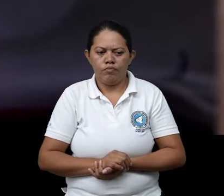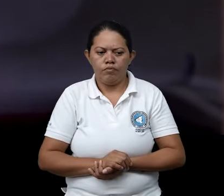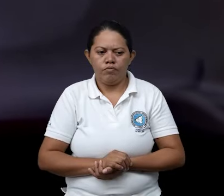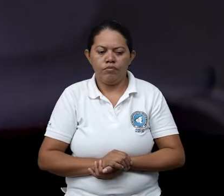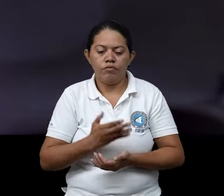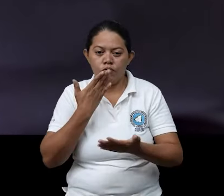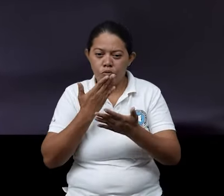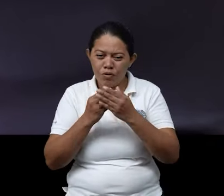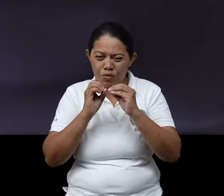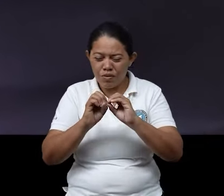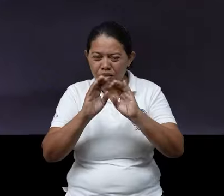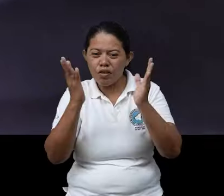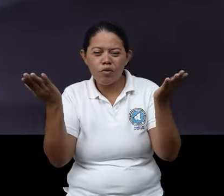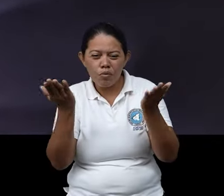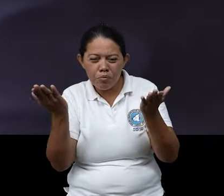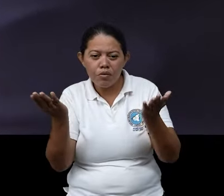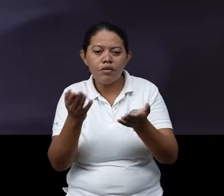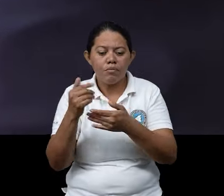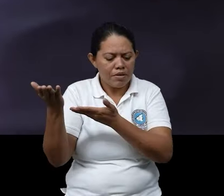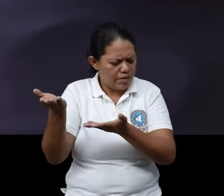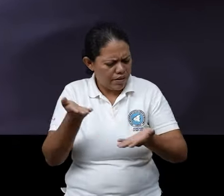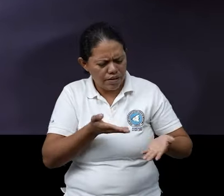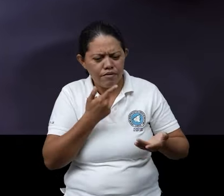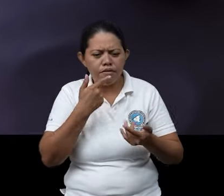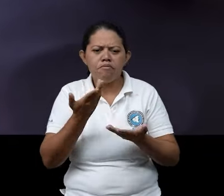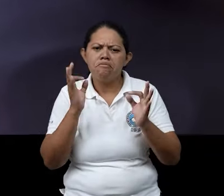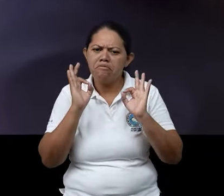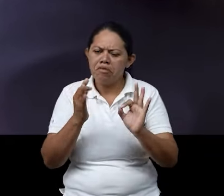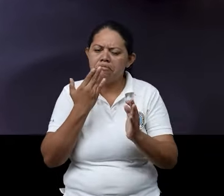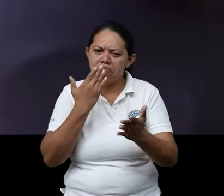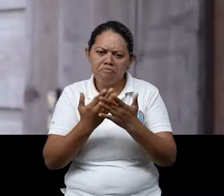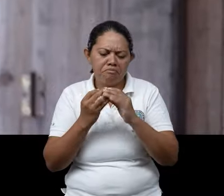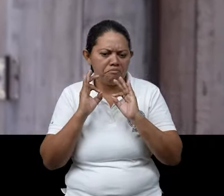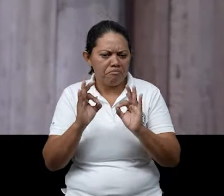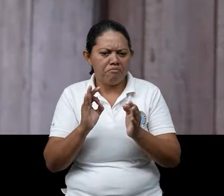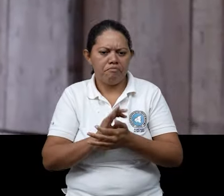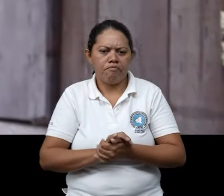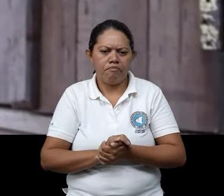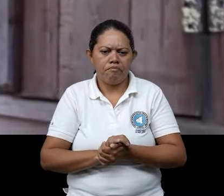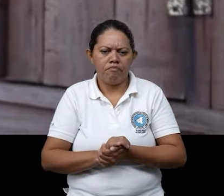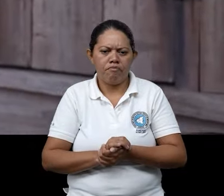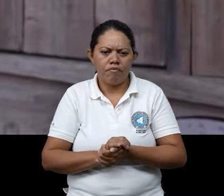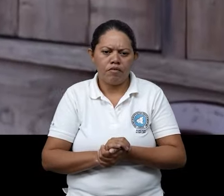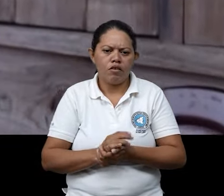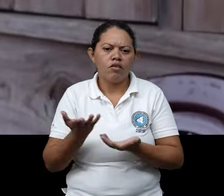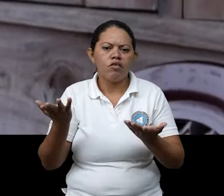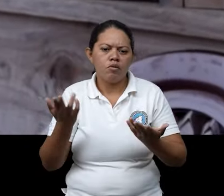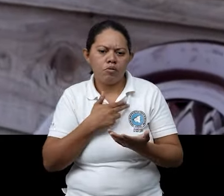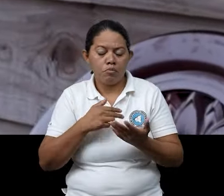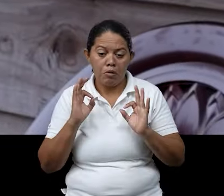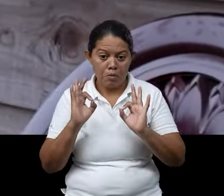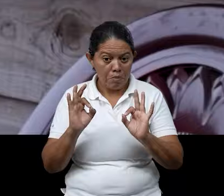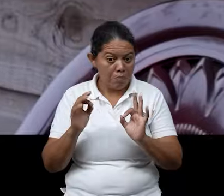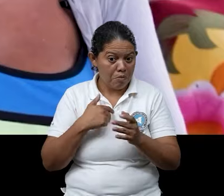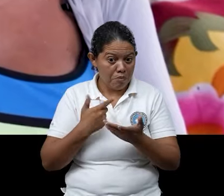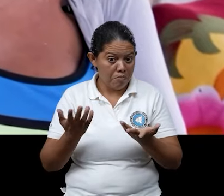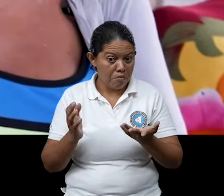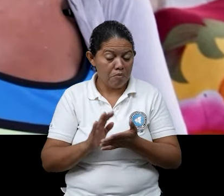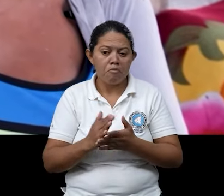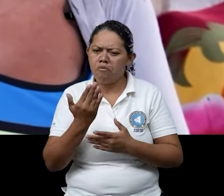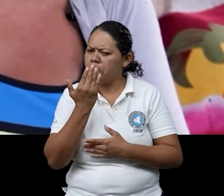Buenos días, Carla. ¿Cómo estás? Bueno, pase adelante. Bien, gracias a ti. Y entonces, ¿cómo le va a funcionar?